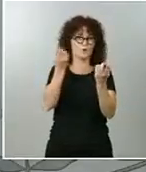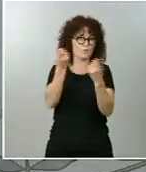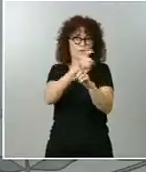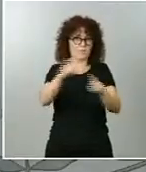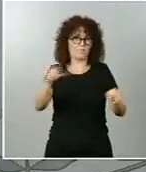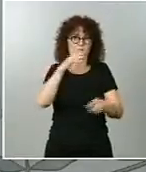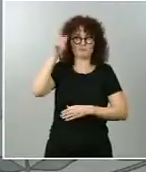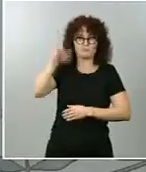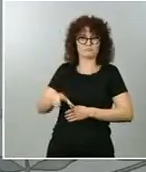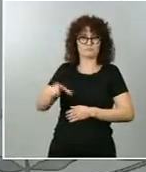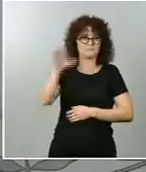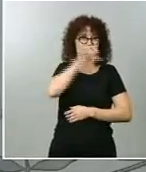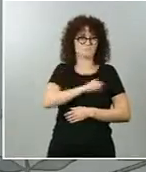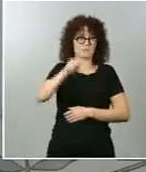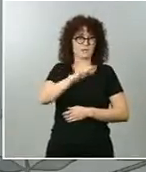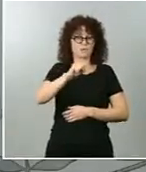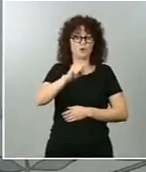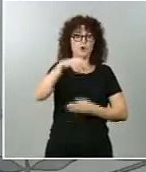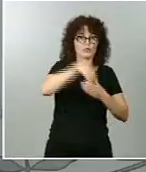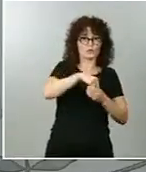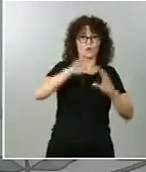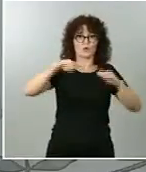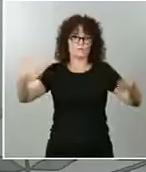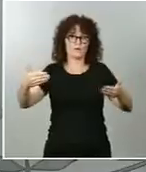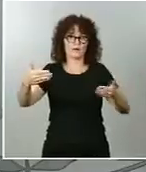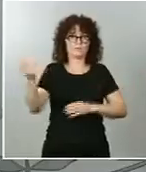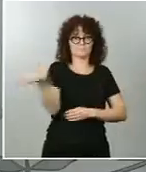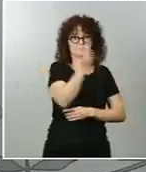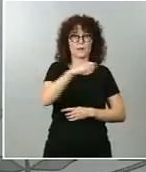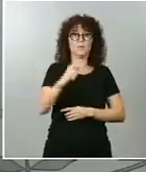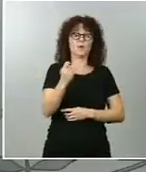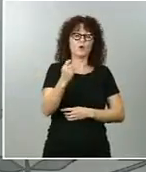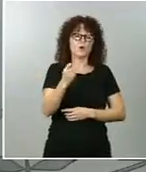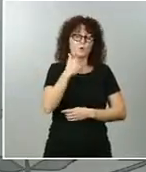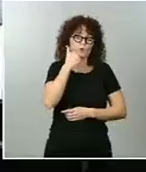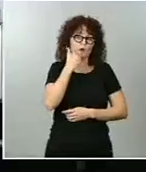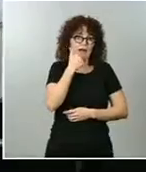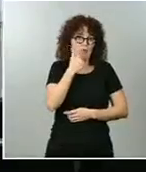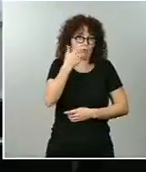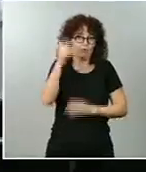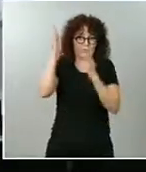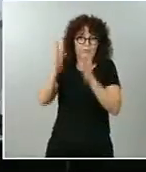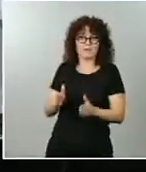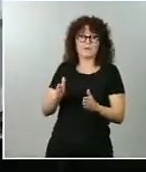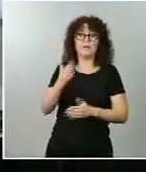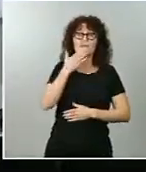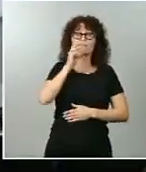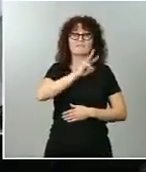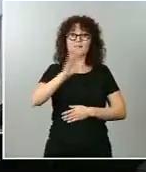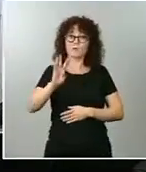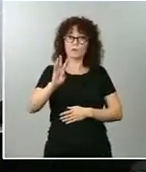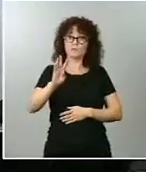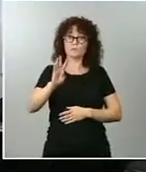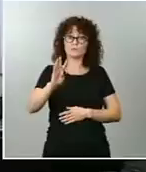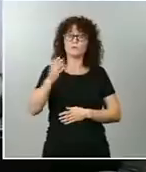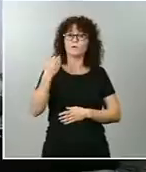en las pistas, también fuera de las pistas, pero solo por hacer alguna reseña, con solo 34 años, tiene en su haber